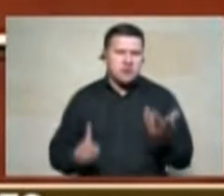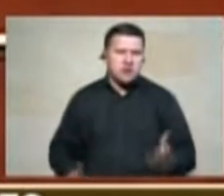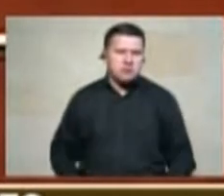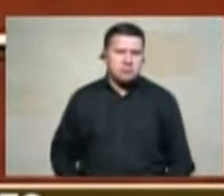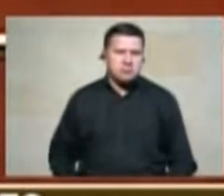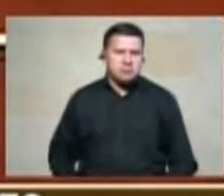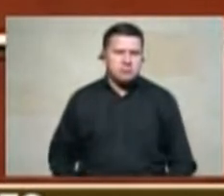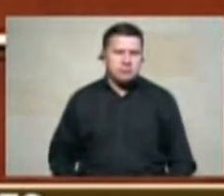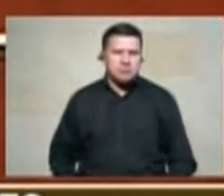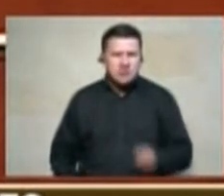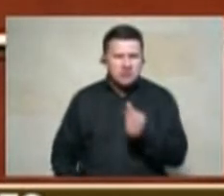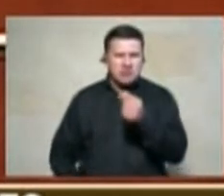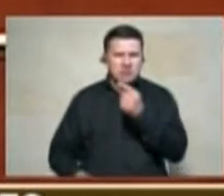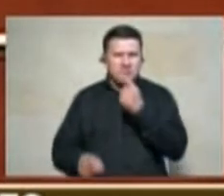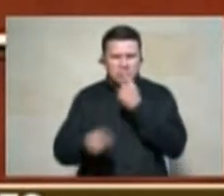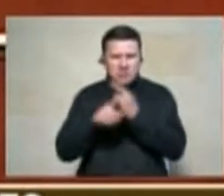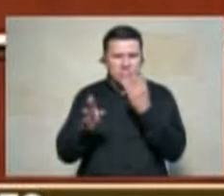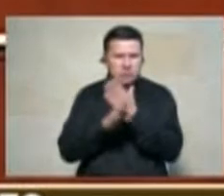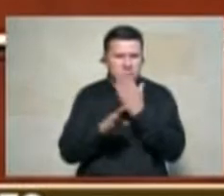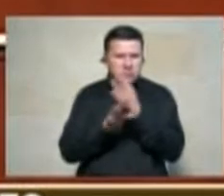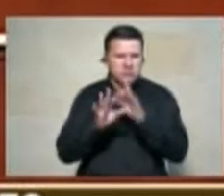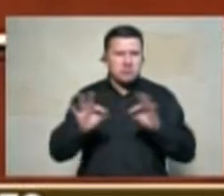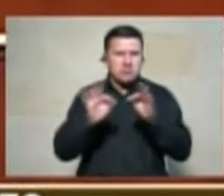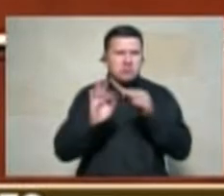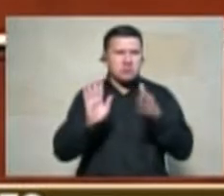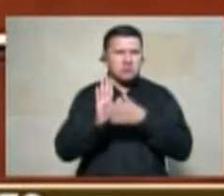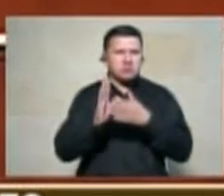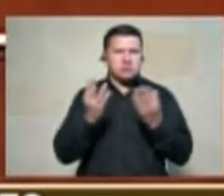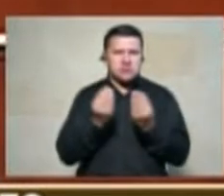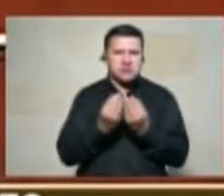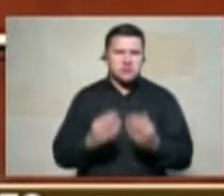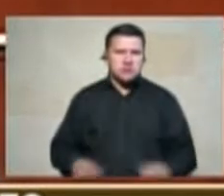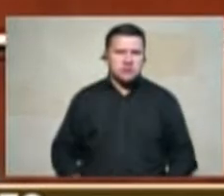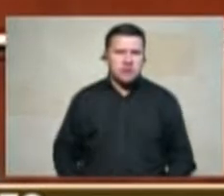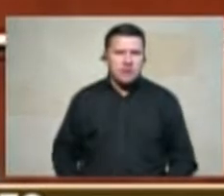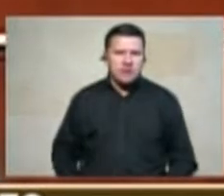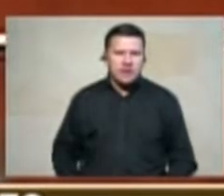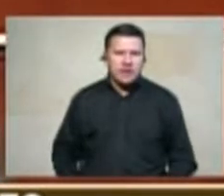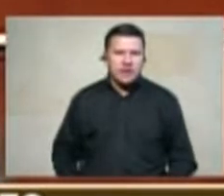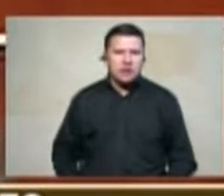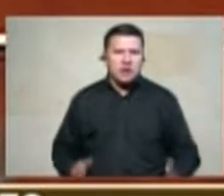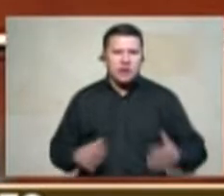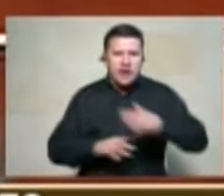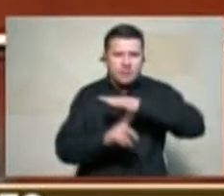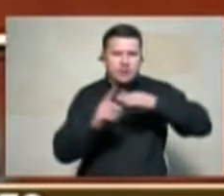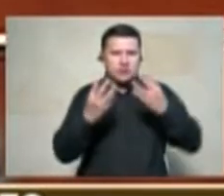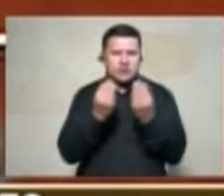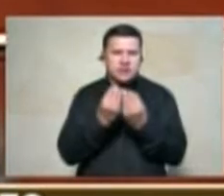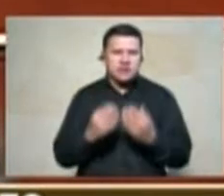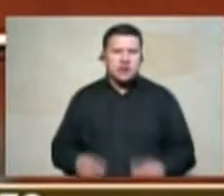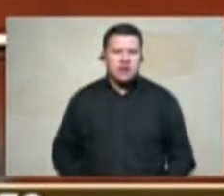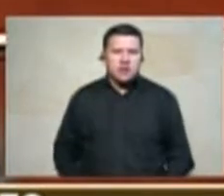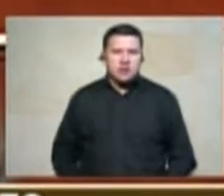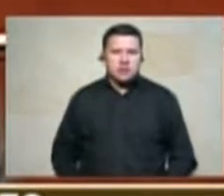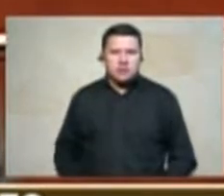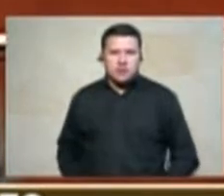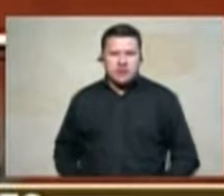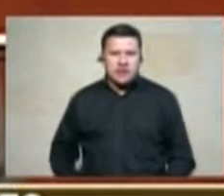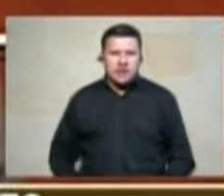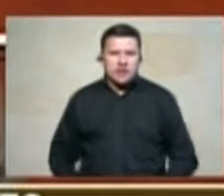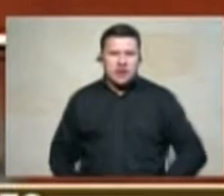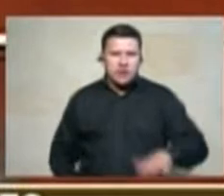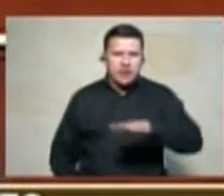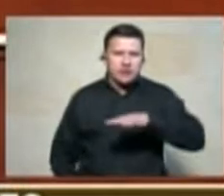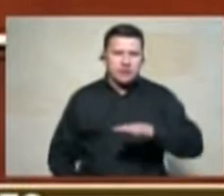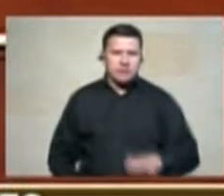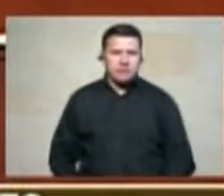cartel prácticamente y no importa me pueden matar pero aquí en el Congreso dejo constancia qué es lo que ha pasado y qué es lo que ha